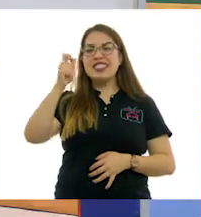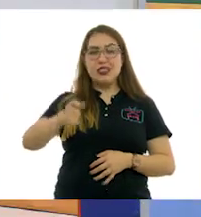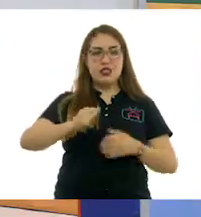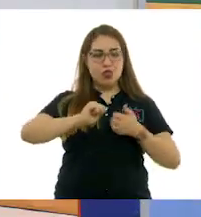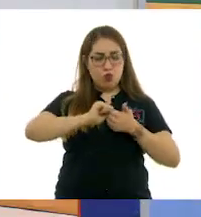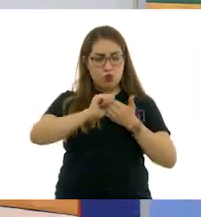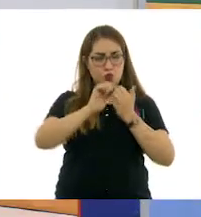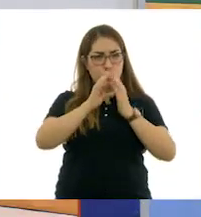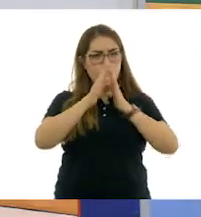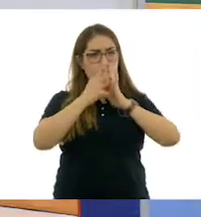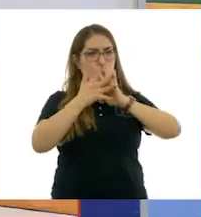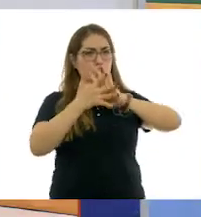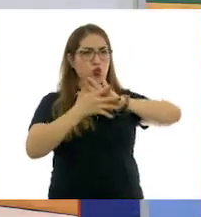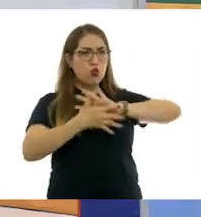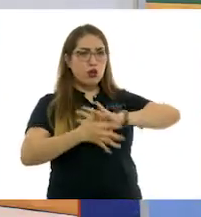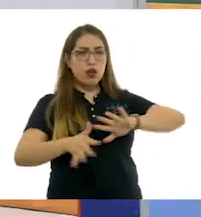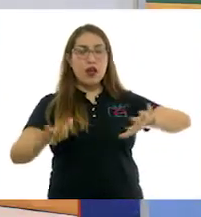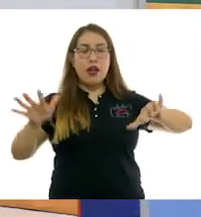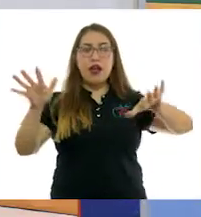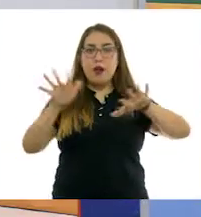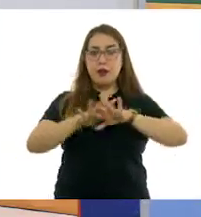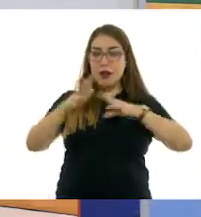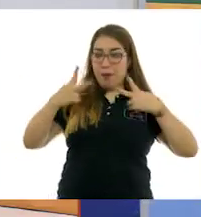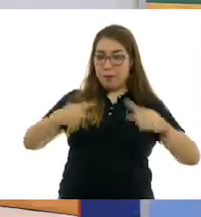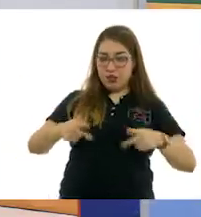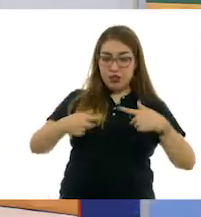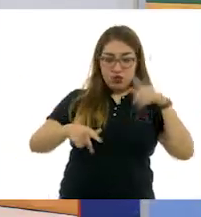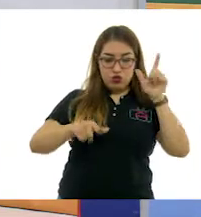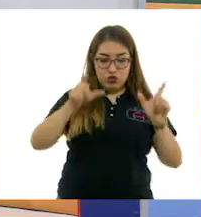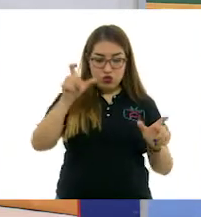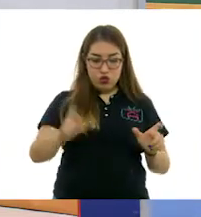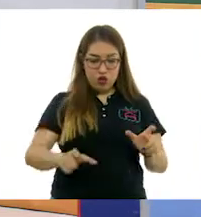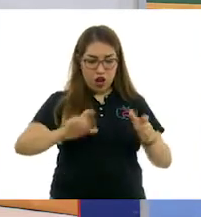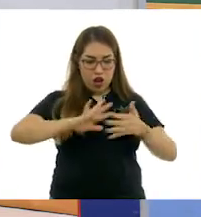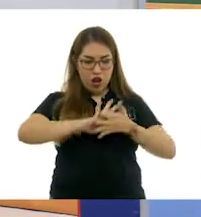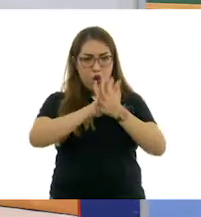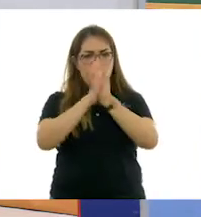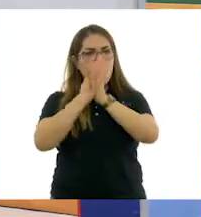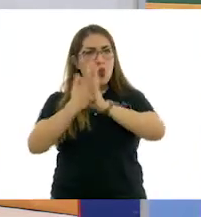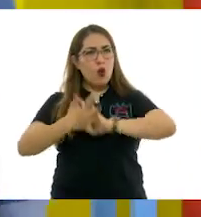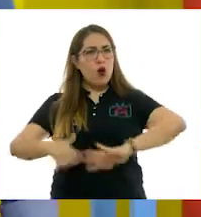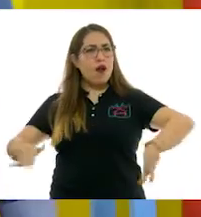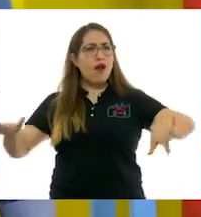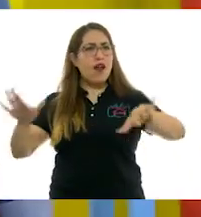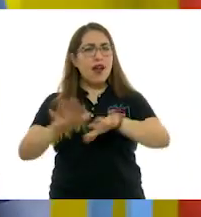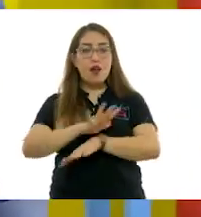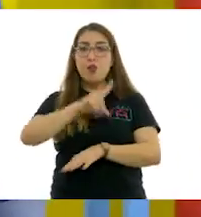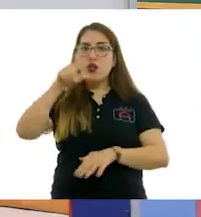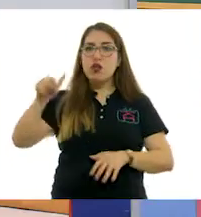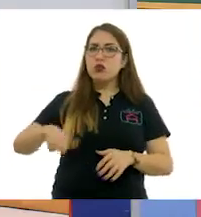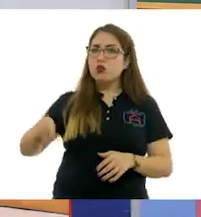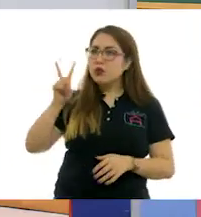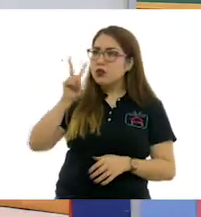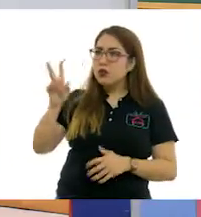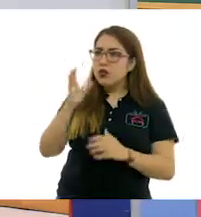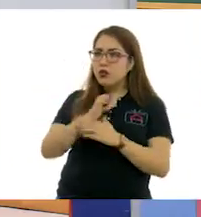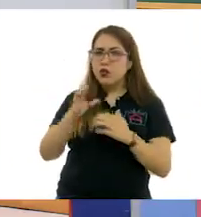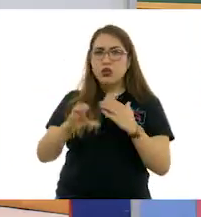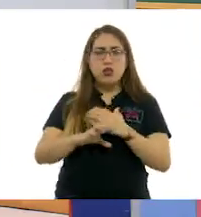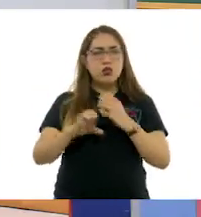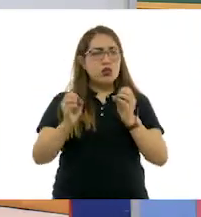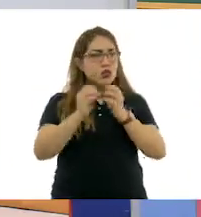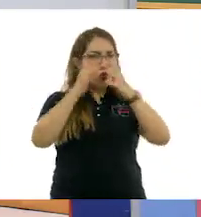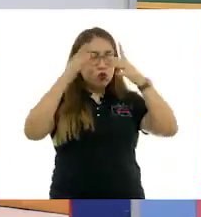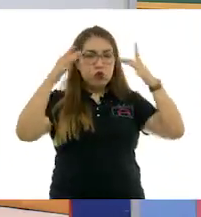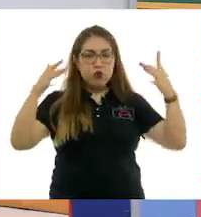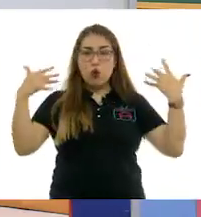de un personaje, de un ambiente, que te llevaba a ver cosas extraordinarias. Y bueno, hoy he traído una